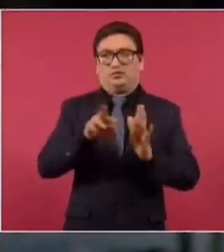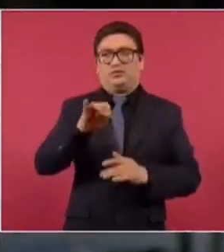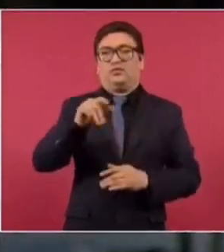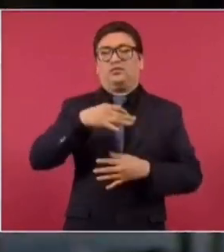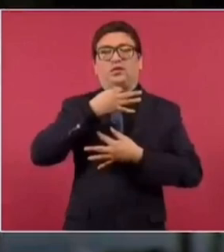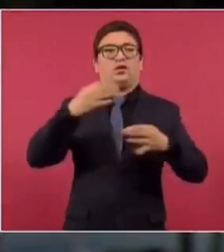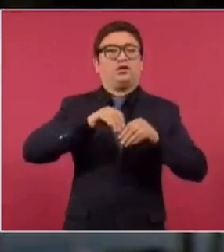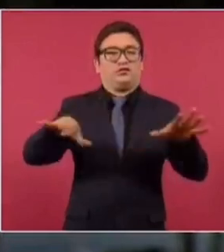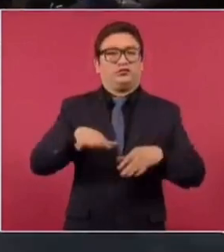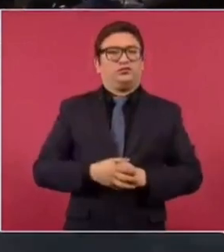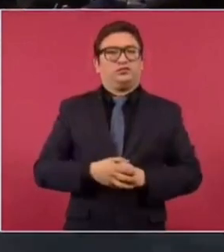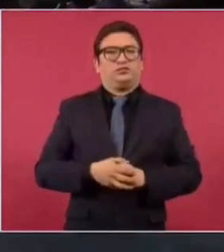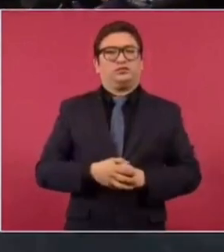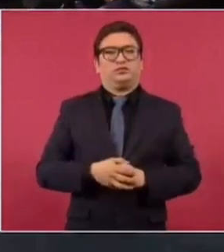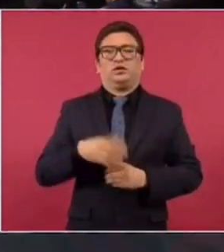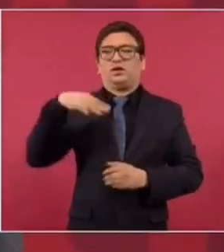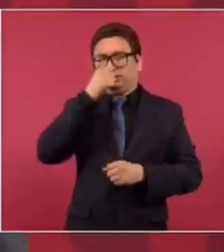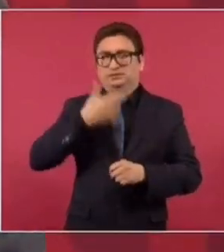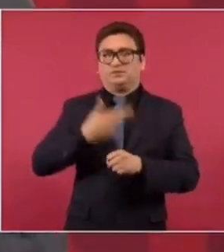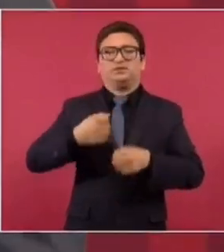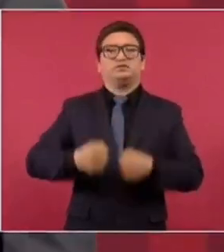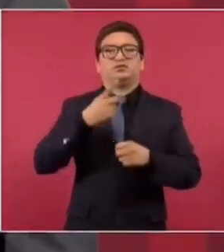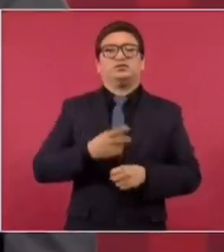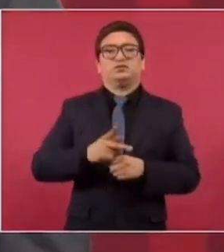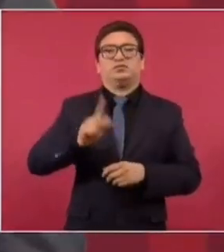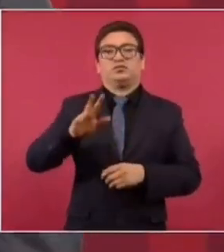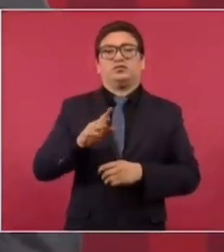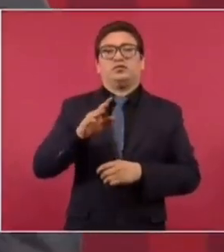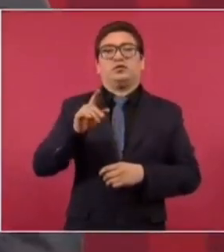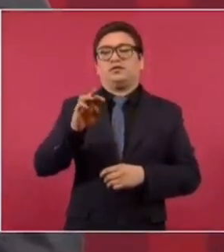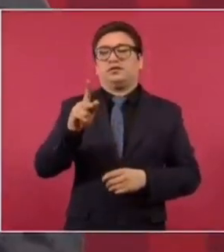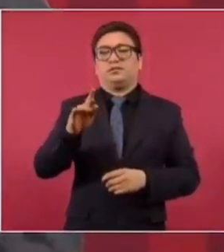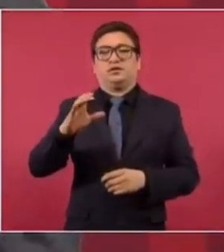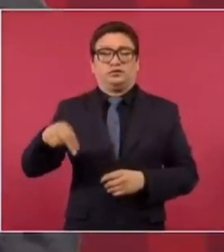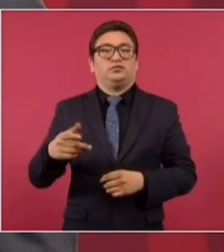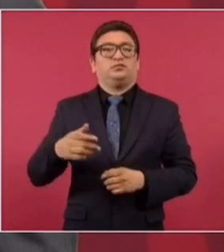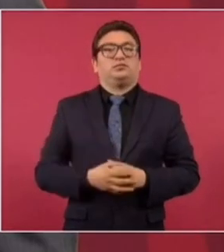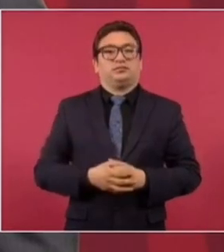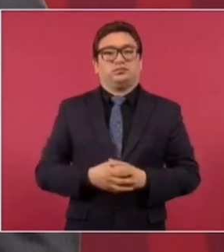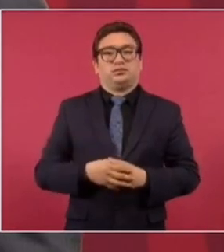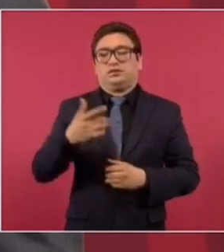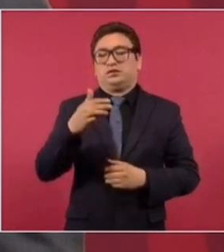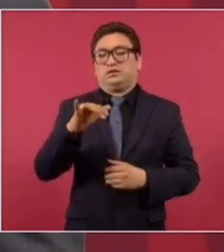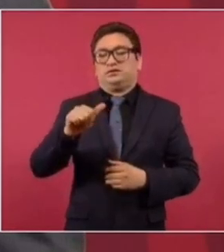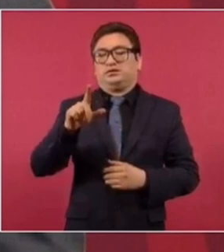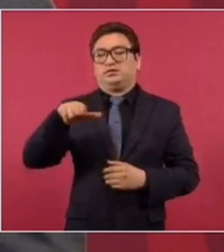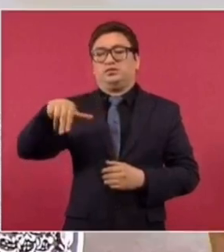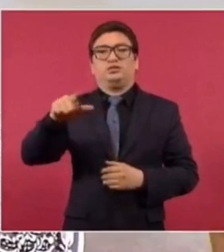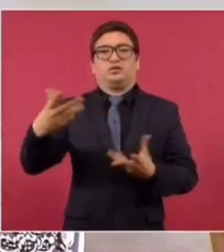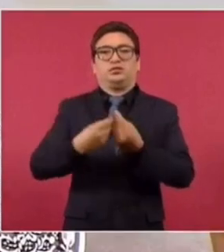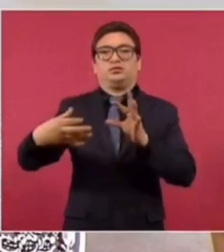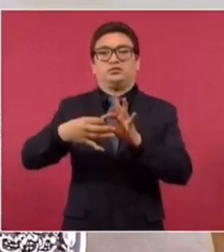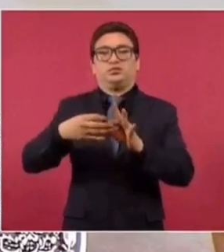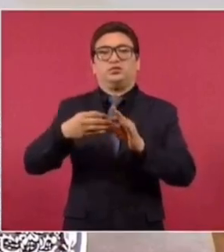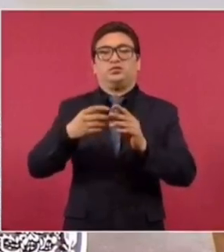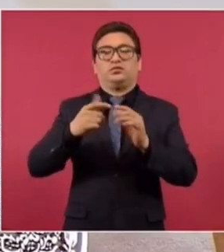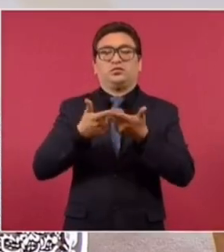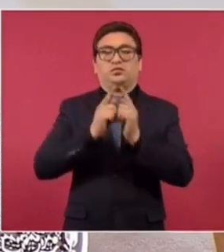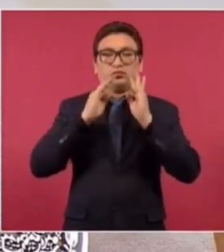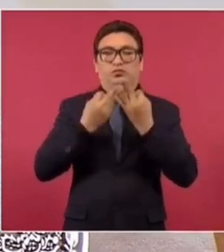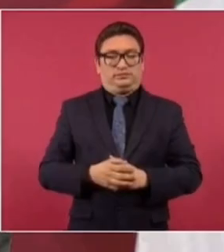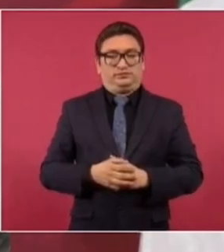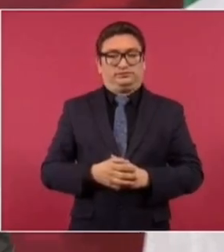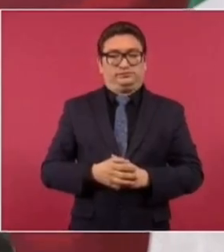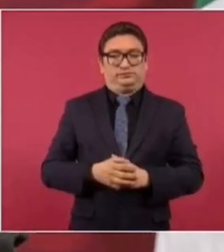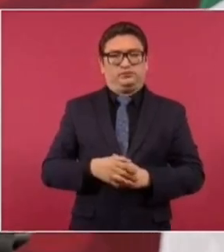informó de que el secretario de Seguridad Pública de Felipe Calderón, García Luna, estaba vinculado con el cartel de